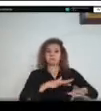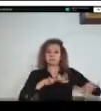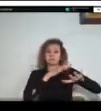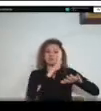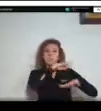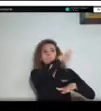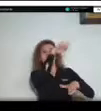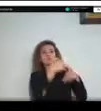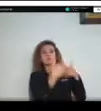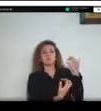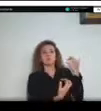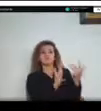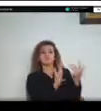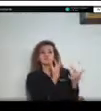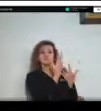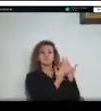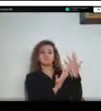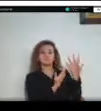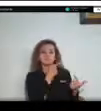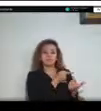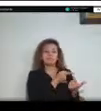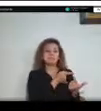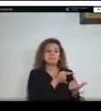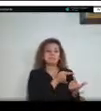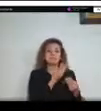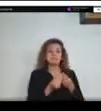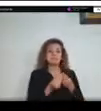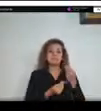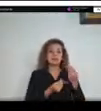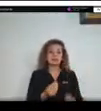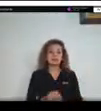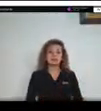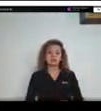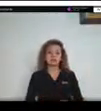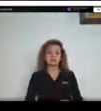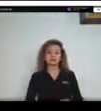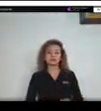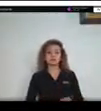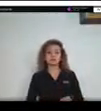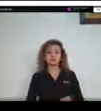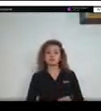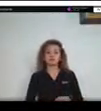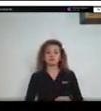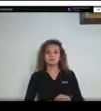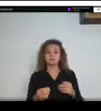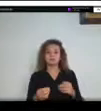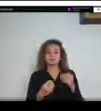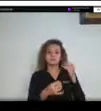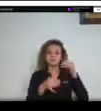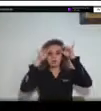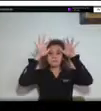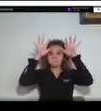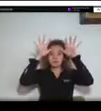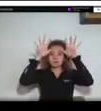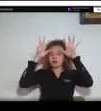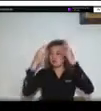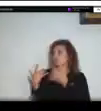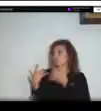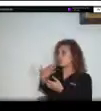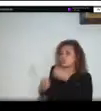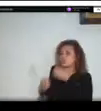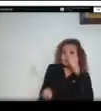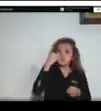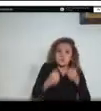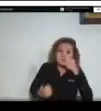áreas de montaña en lo cual se observa un venado escapando de estos incendios forestales, probablemente